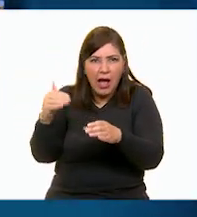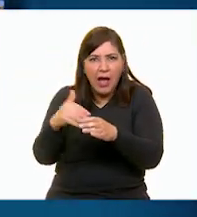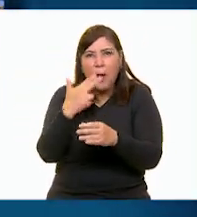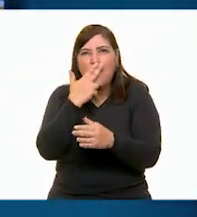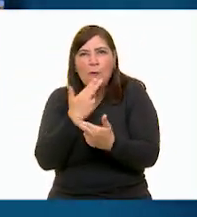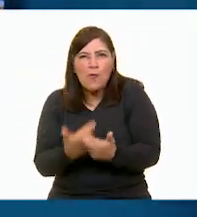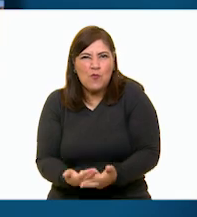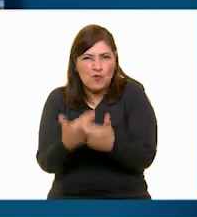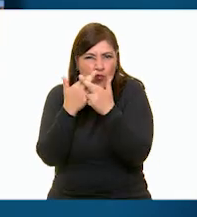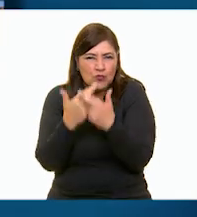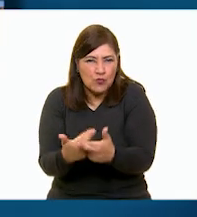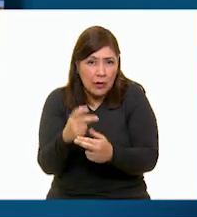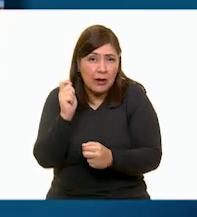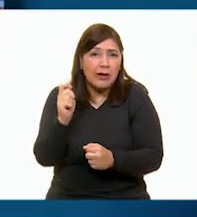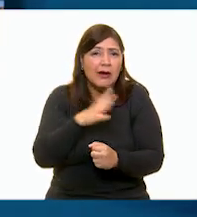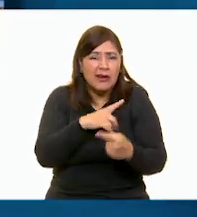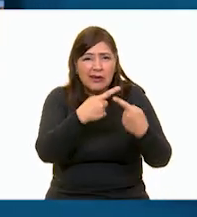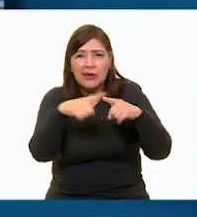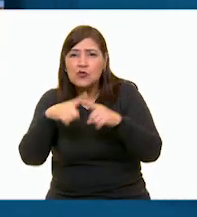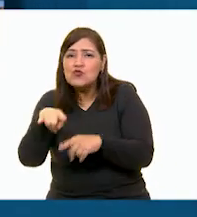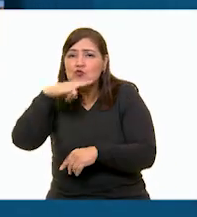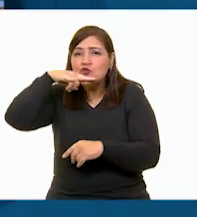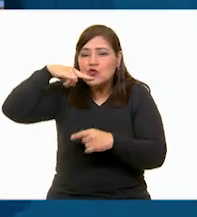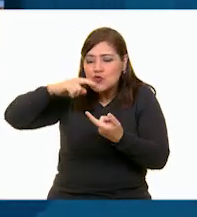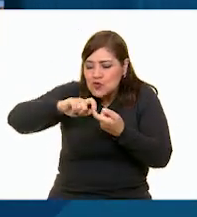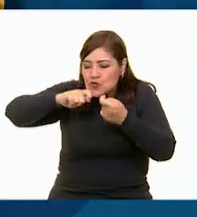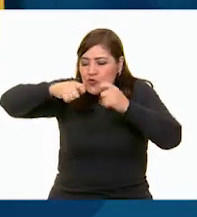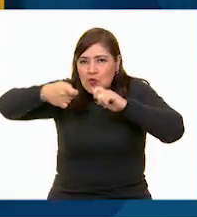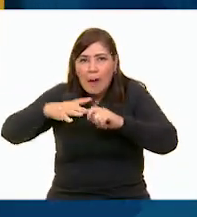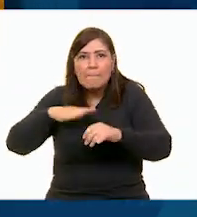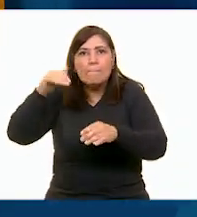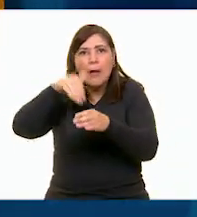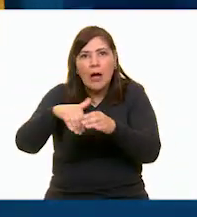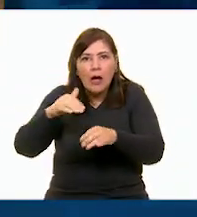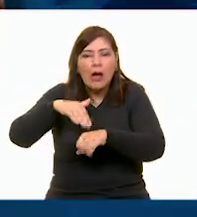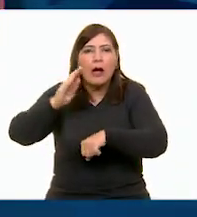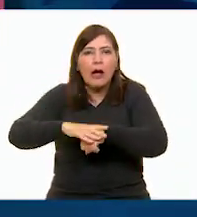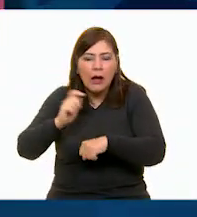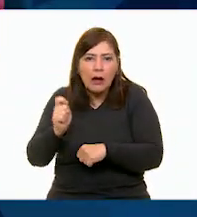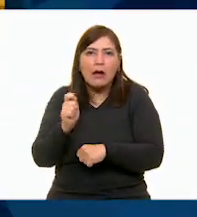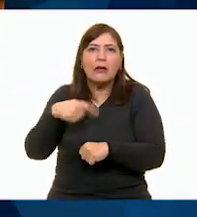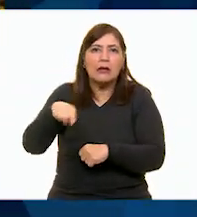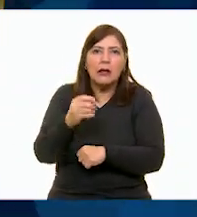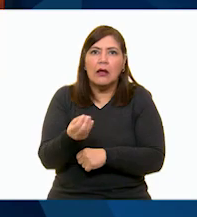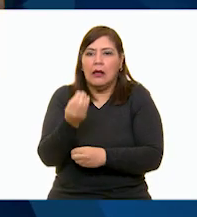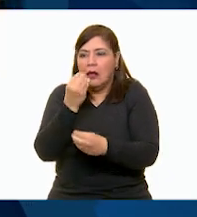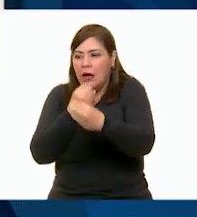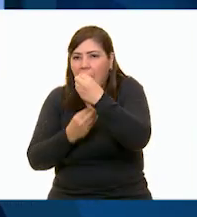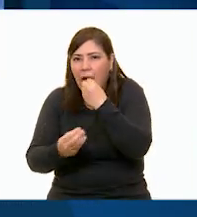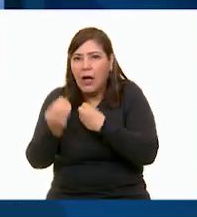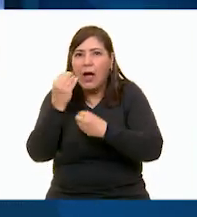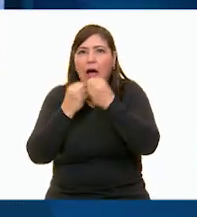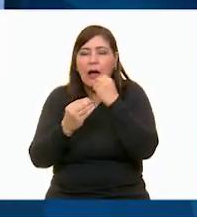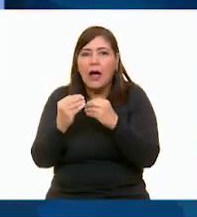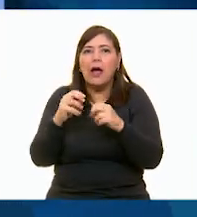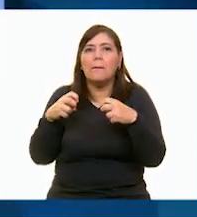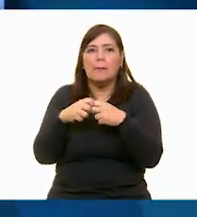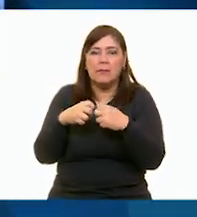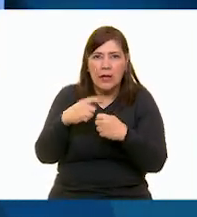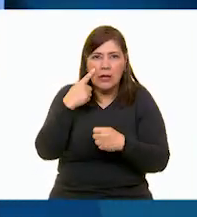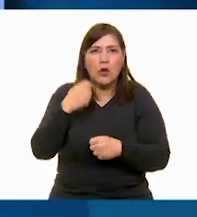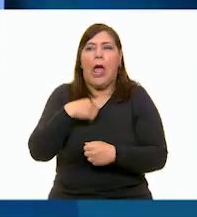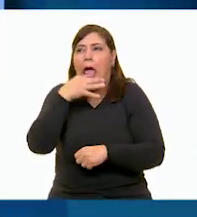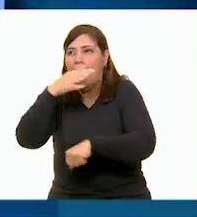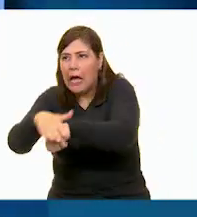que traen bolsitas chilitos envueltos en más bolsitas terminas comiéndotelas le dije al de la tienda